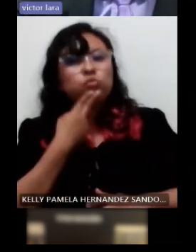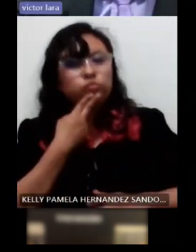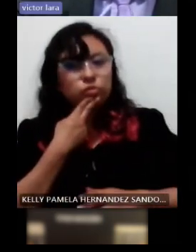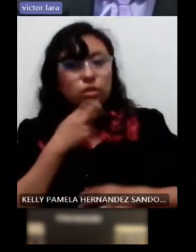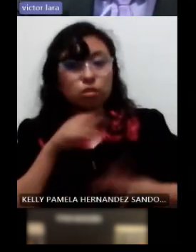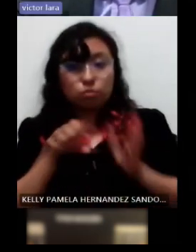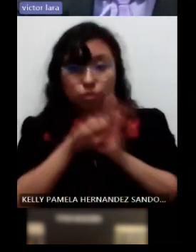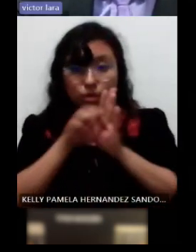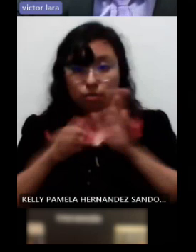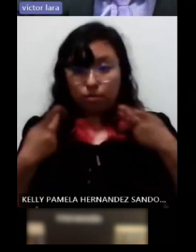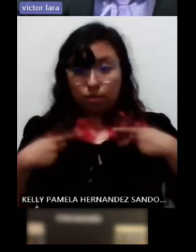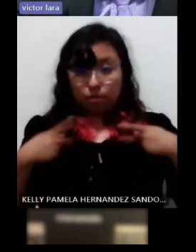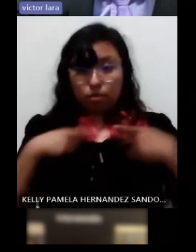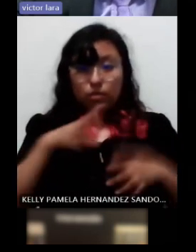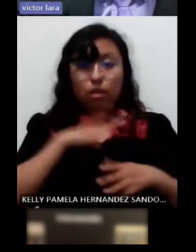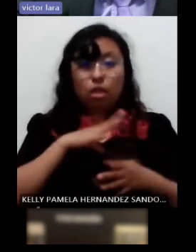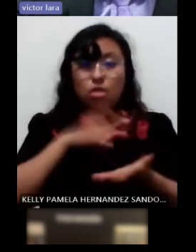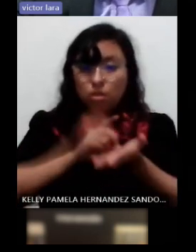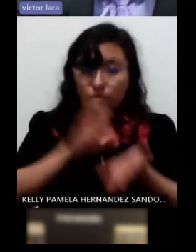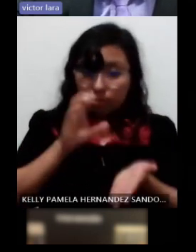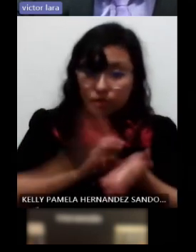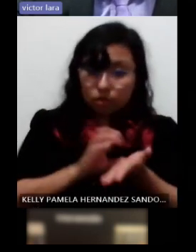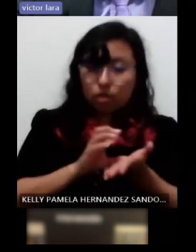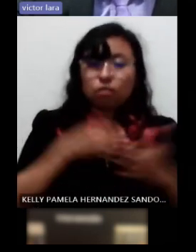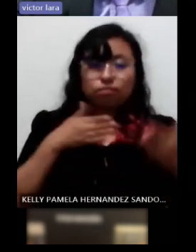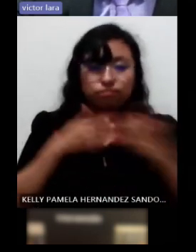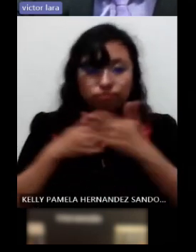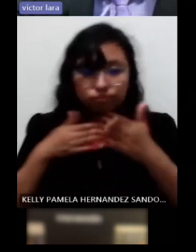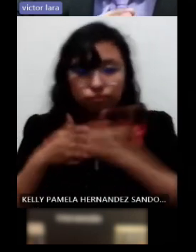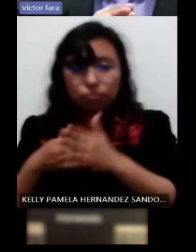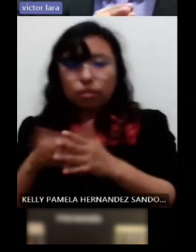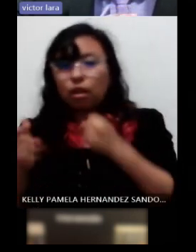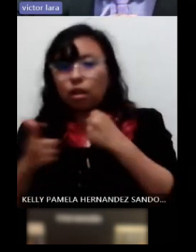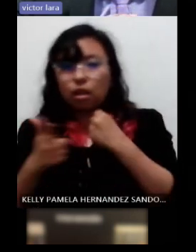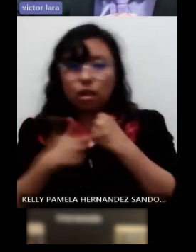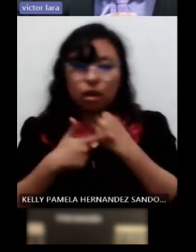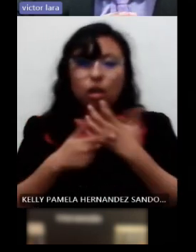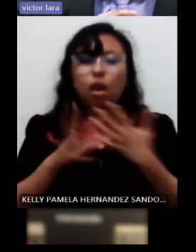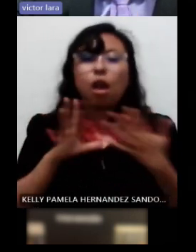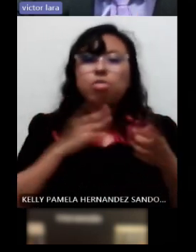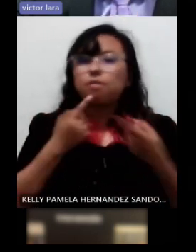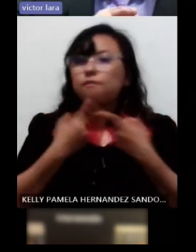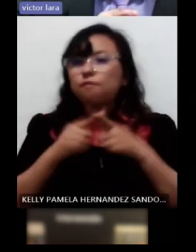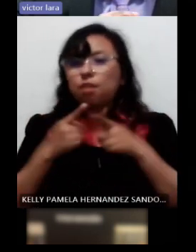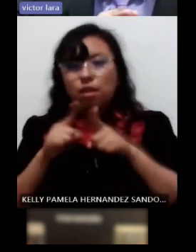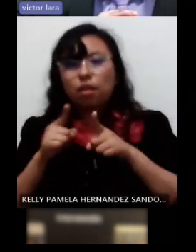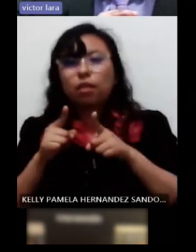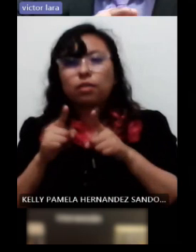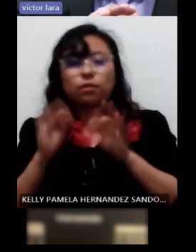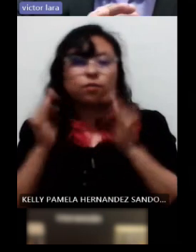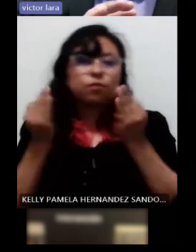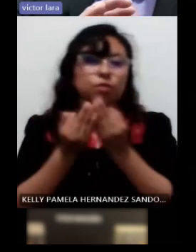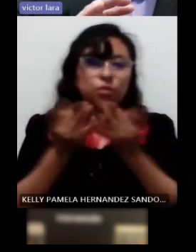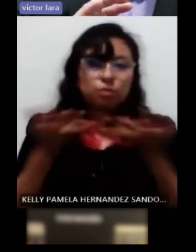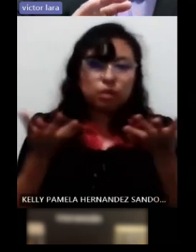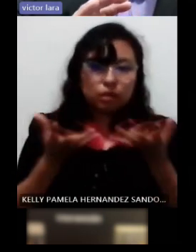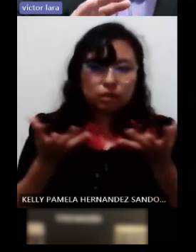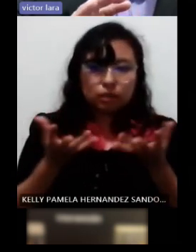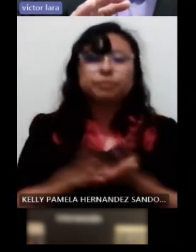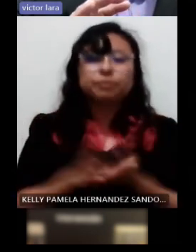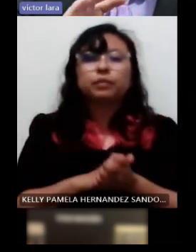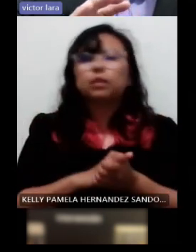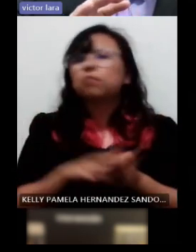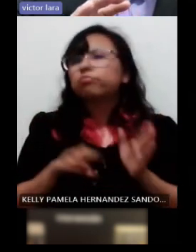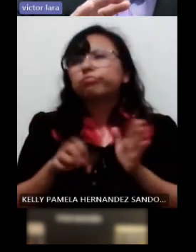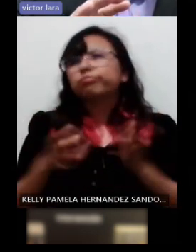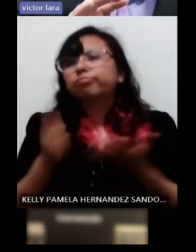limitante discapacidad deterioro o deficiencia visual tienen características funcionales a que me refiero que la